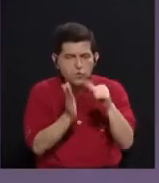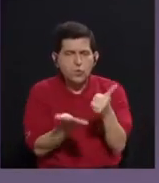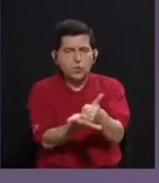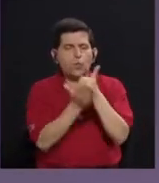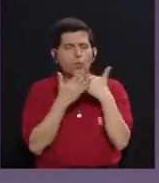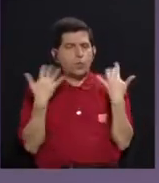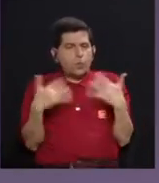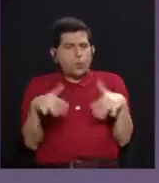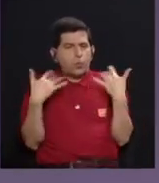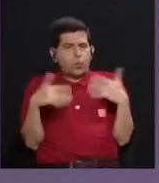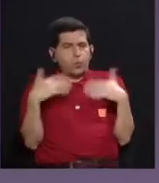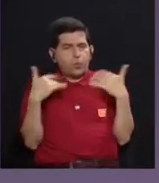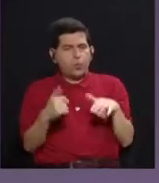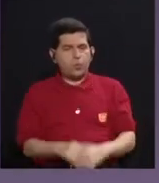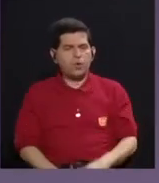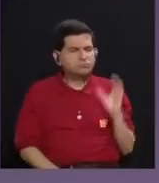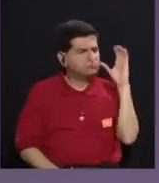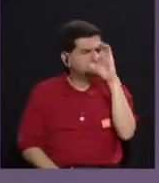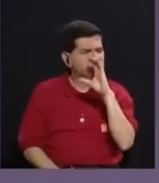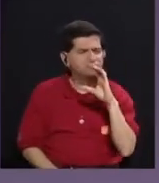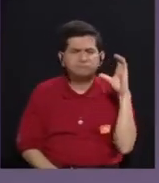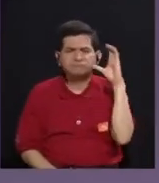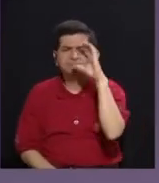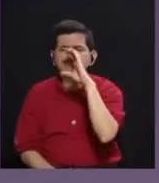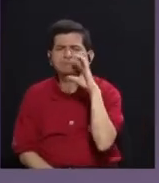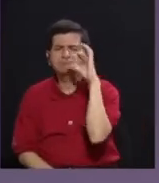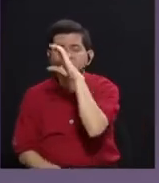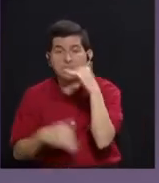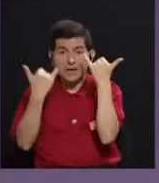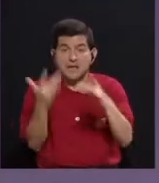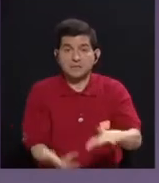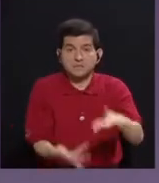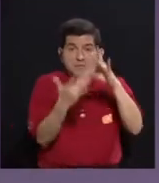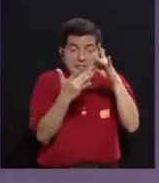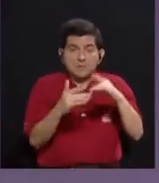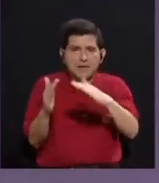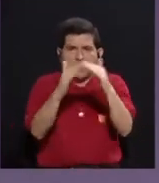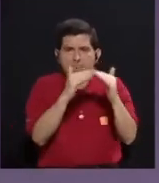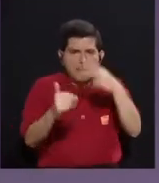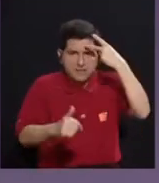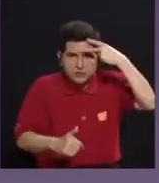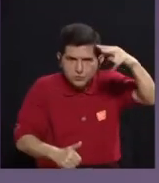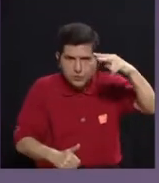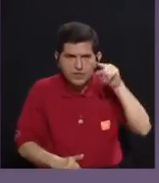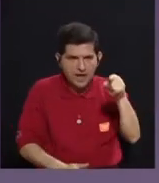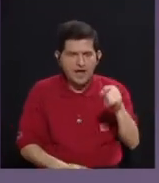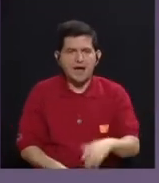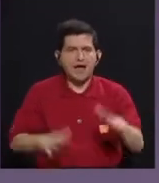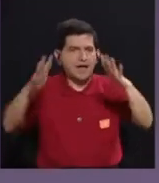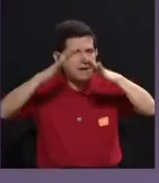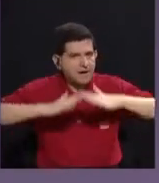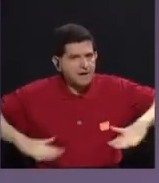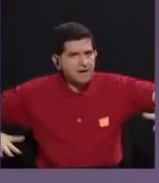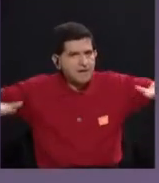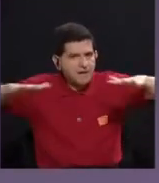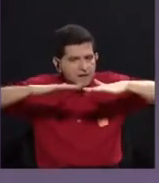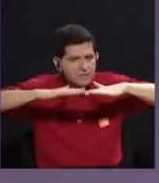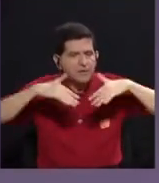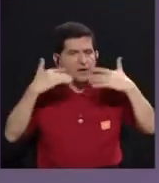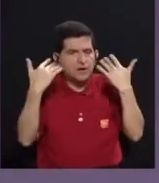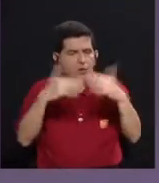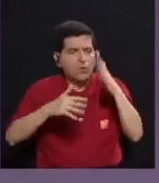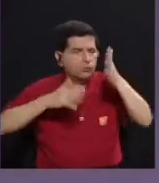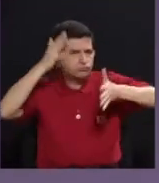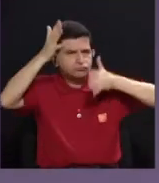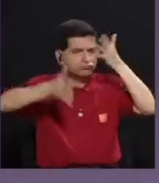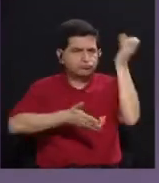muchísimo, haciendo búsquedas, ya estando sobre todo en la Ciudad de México, que es aparte un espacio de muchísima